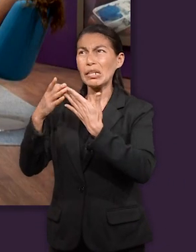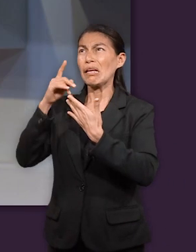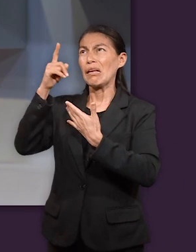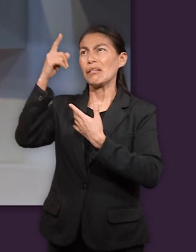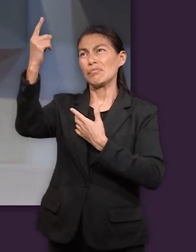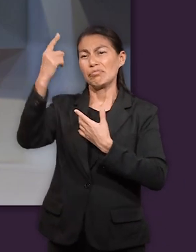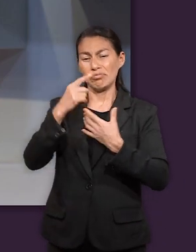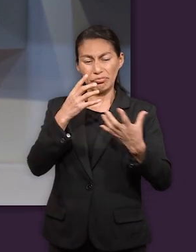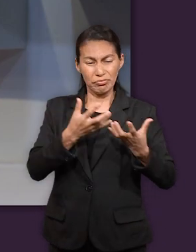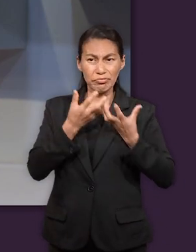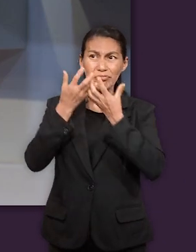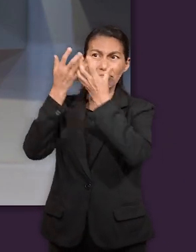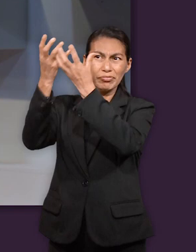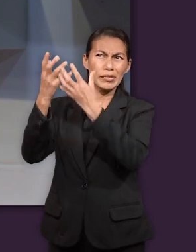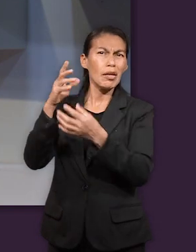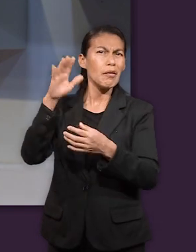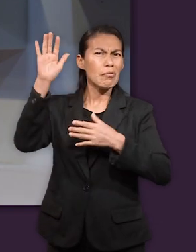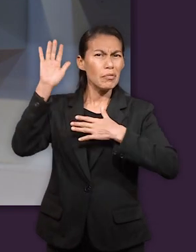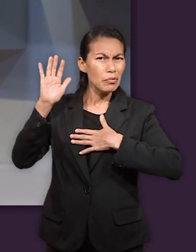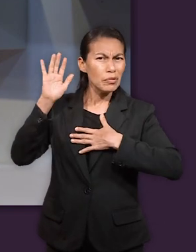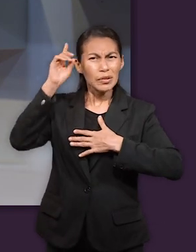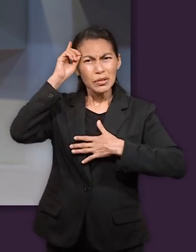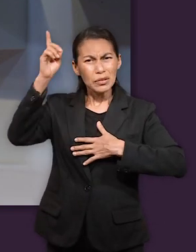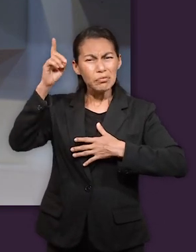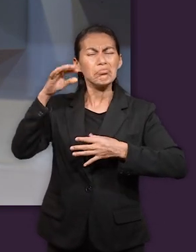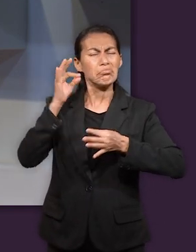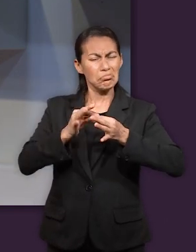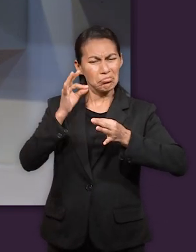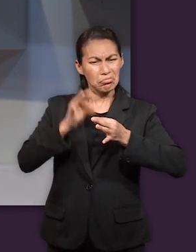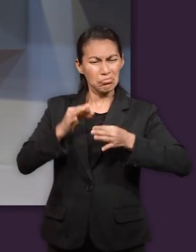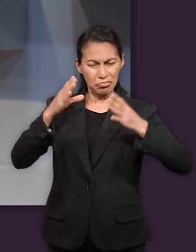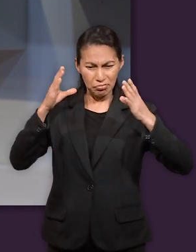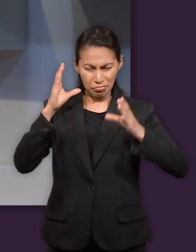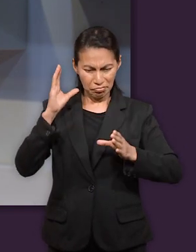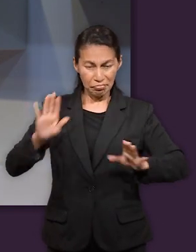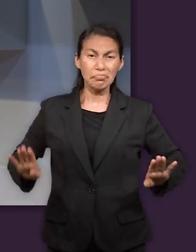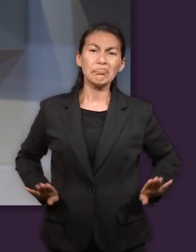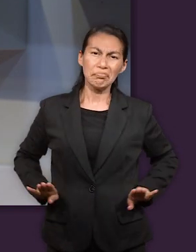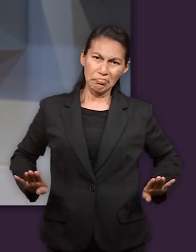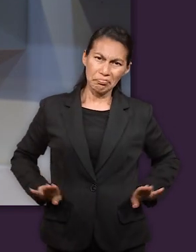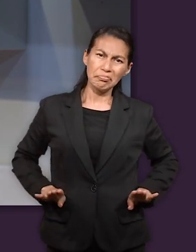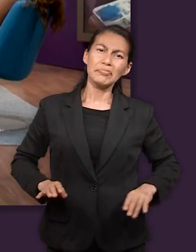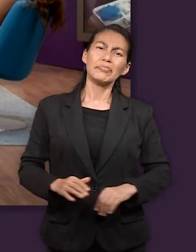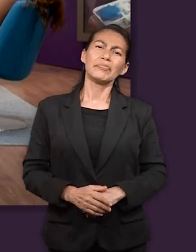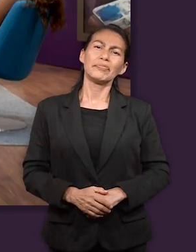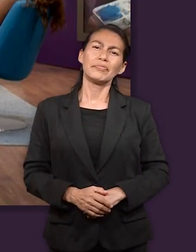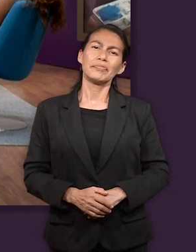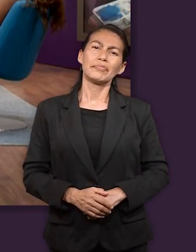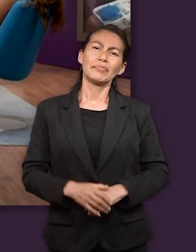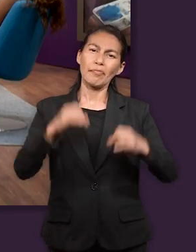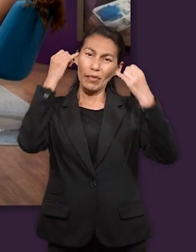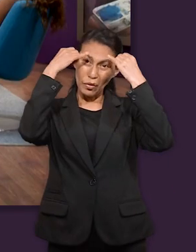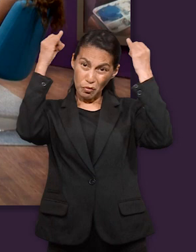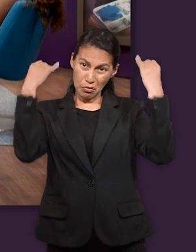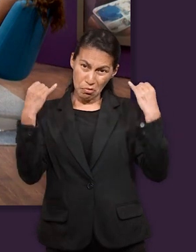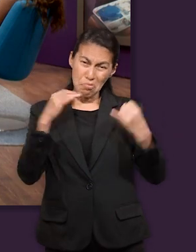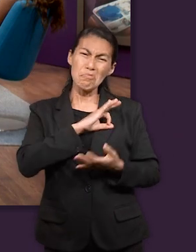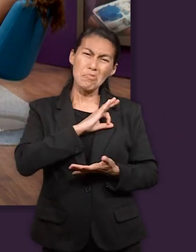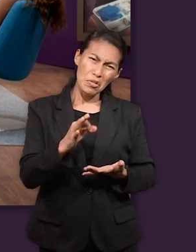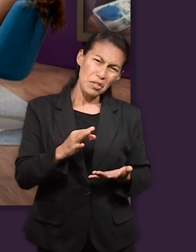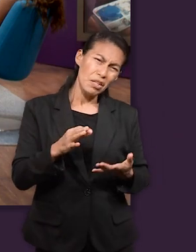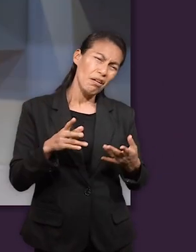pensamiento confiar recordar que que las promesas de Dios están allí ¿no? José pues